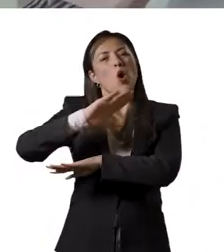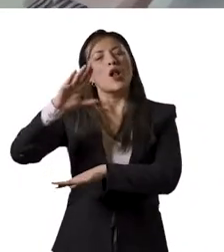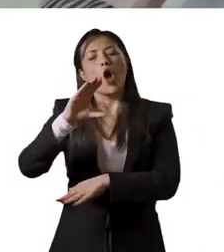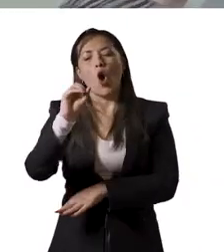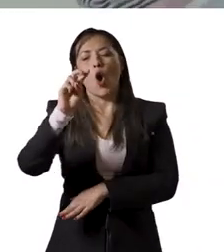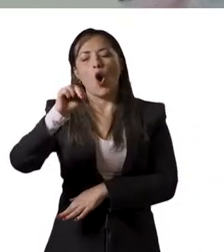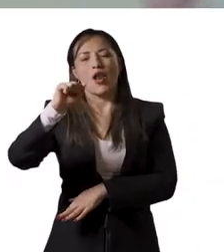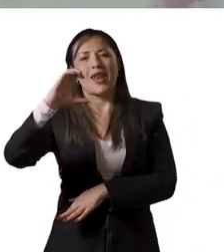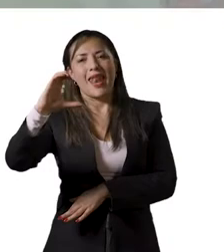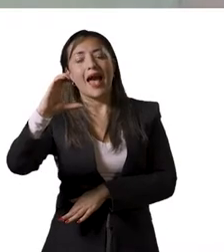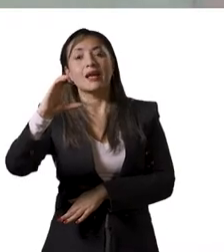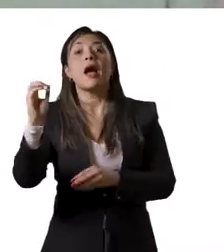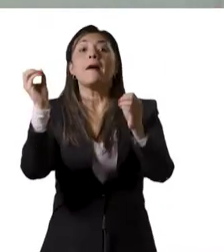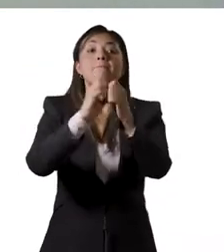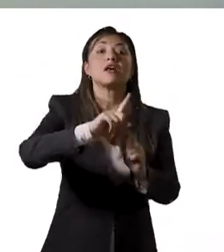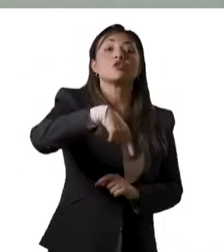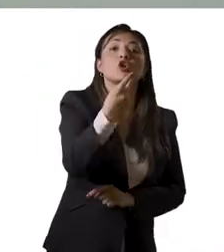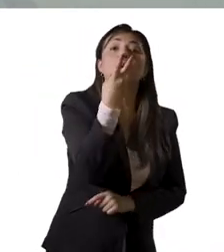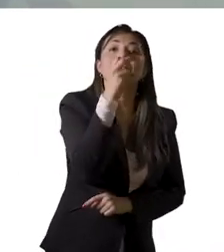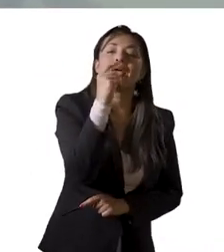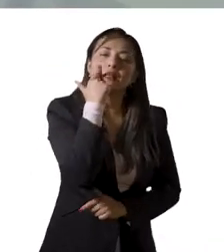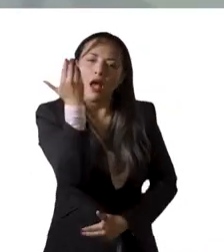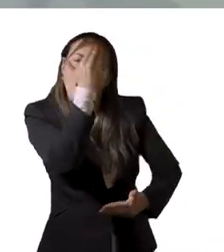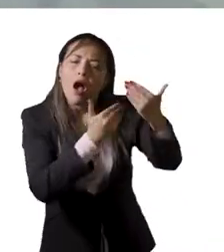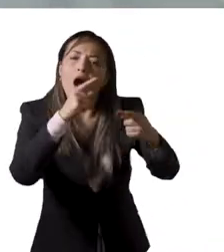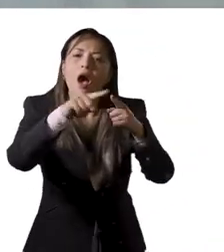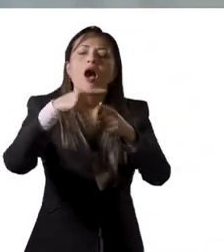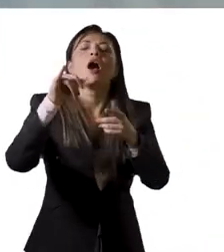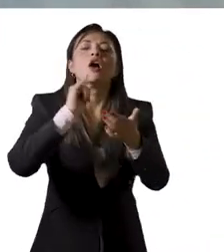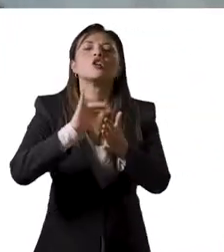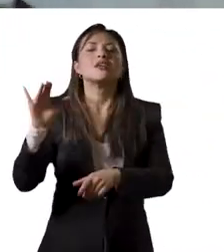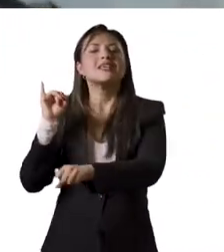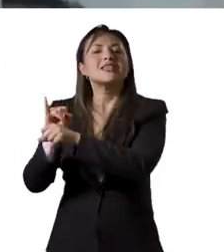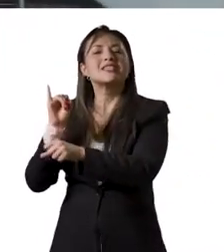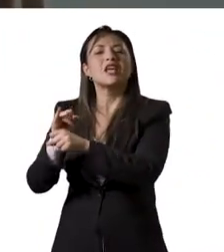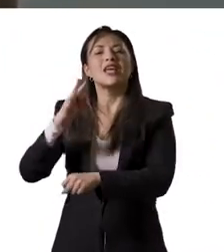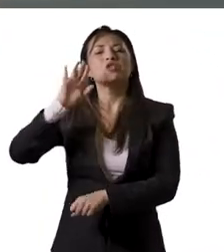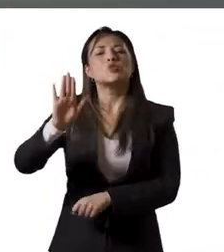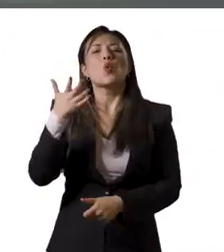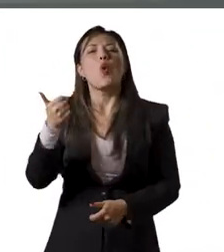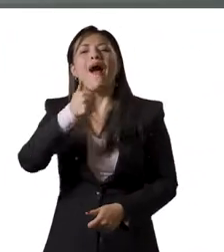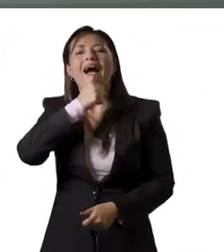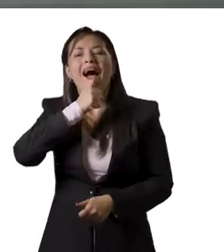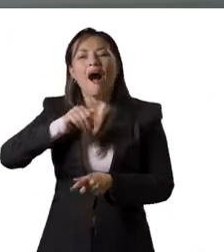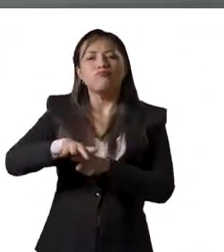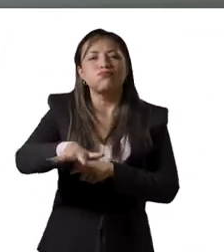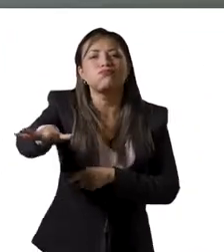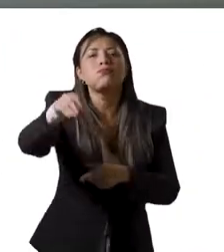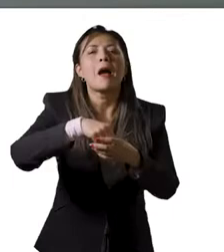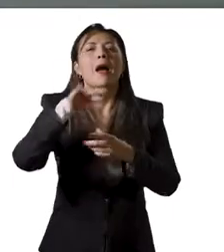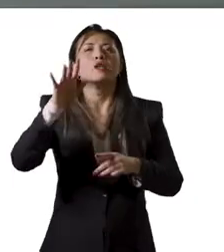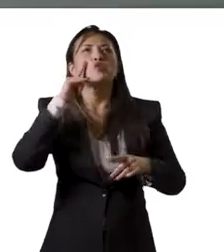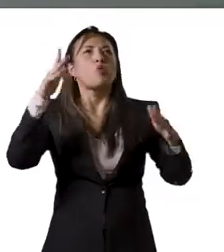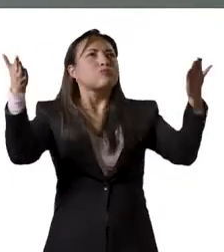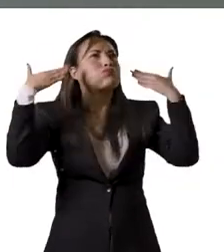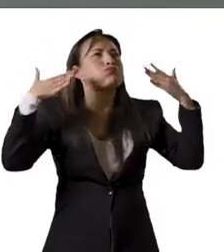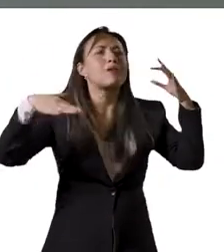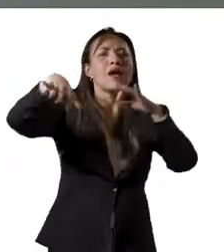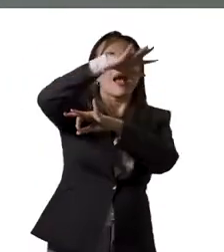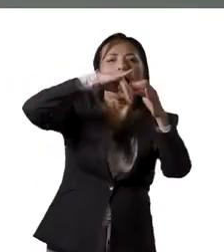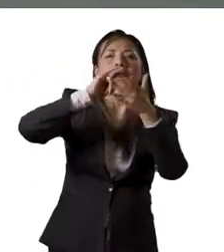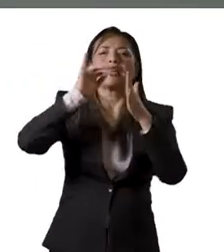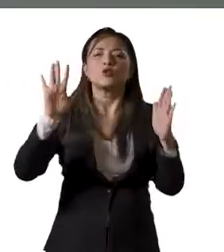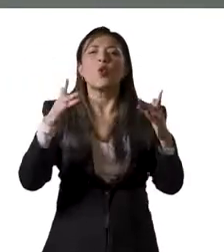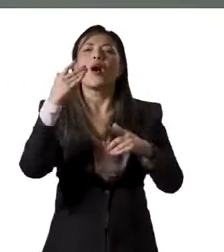Acreditación de Colombia, o NAC. 20 nuevos ensayos fueron acreditados ante el Instituto de Hidrología, Meteorología y